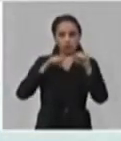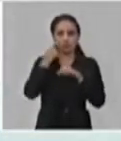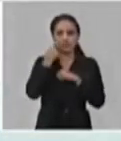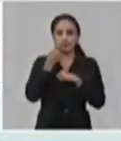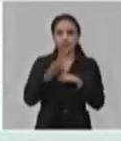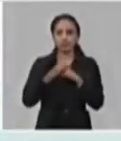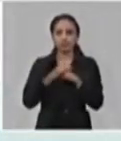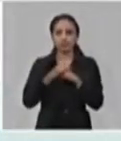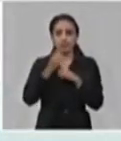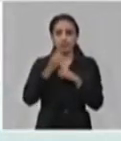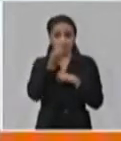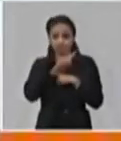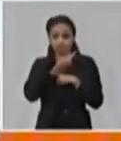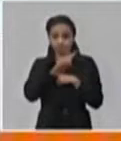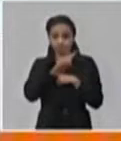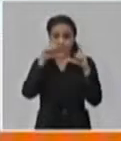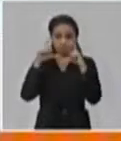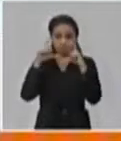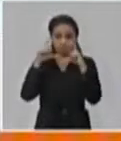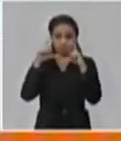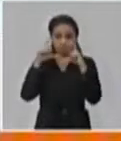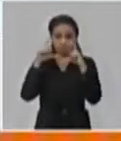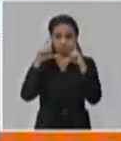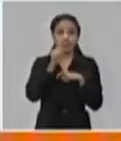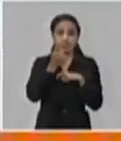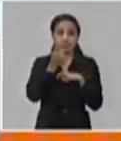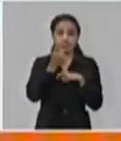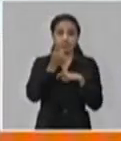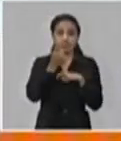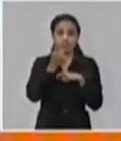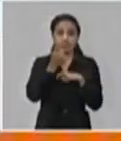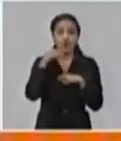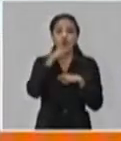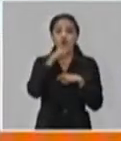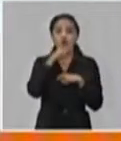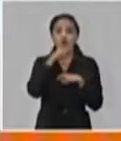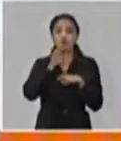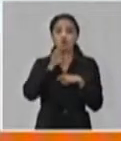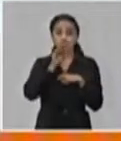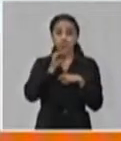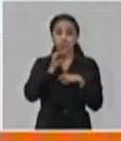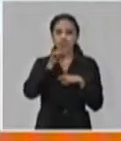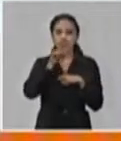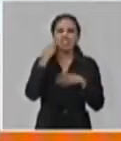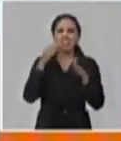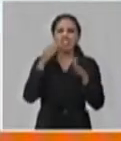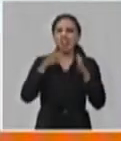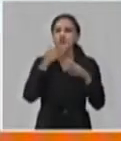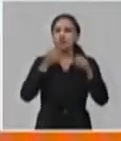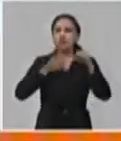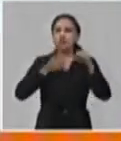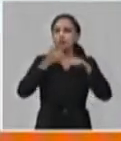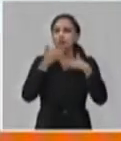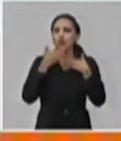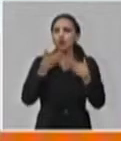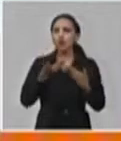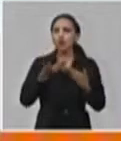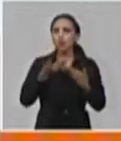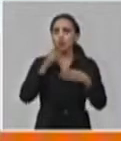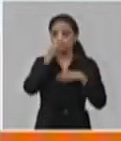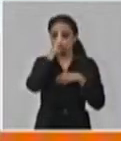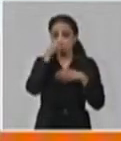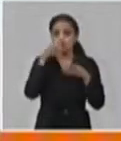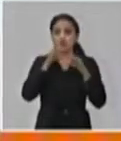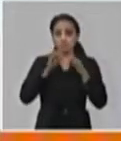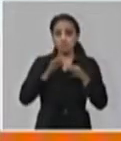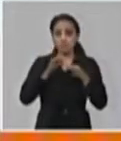la gráfica. Es decir, ahí están los últimos dos años. Y la roja es la que plantea cómo viene este año comportándose las consultas por